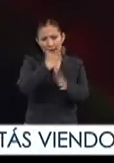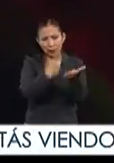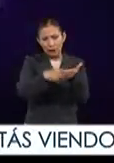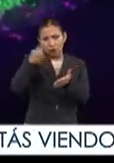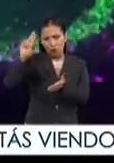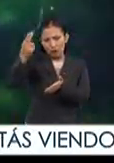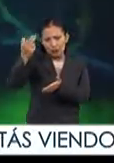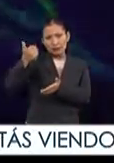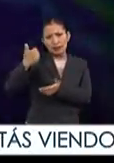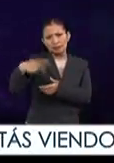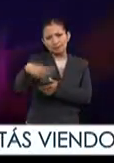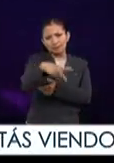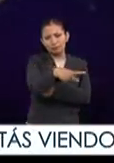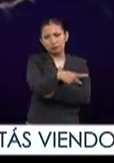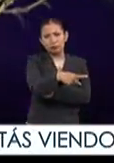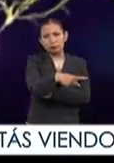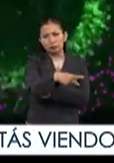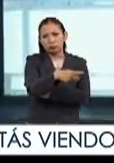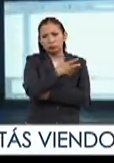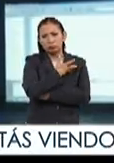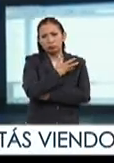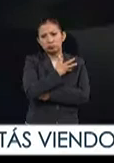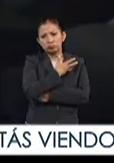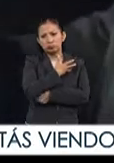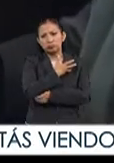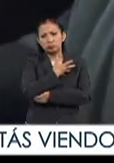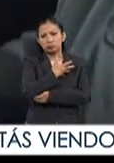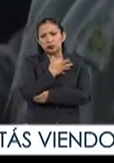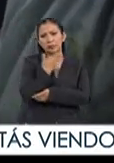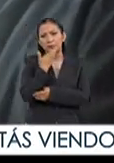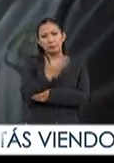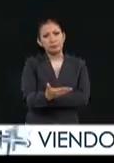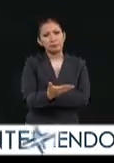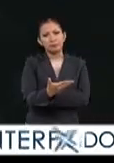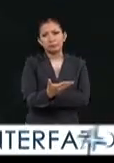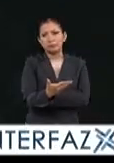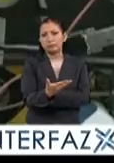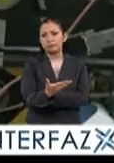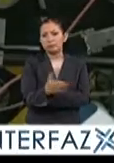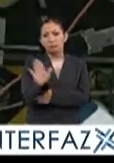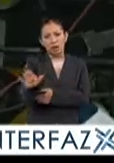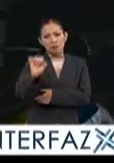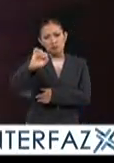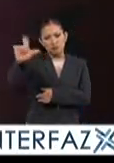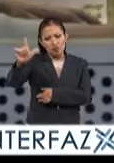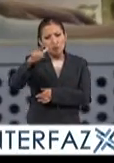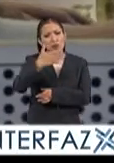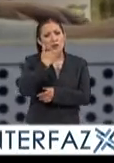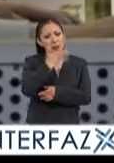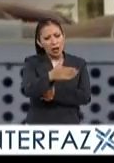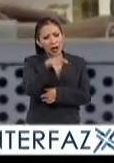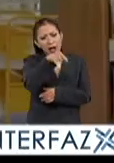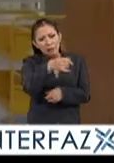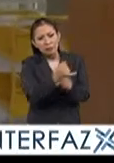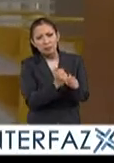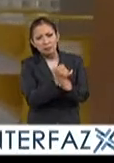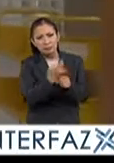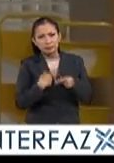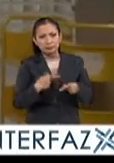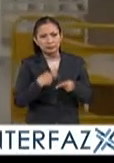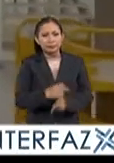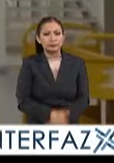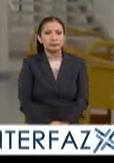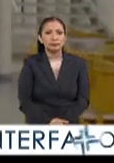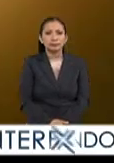universidades que tienen muy buenos profesionales muy buenos investigadores